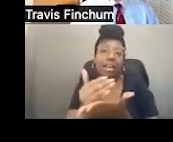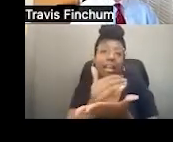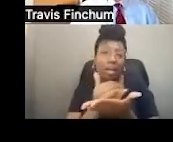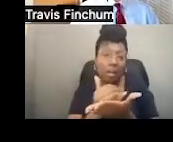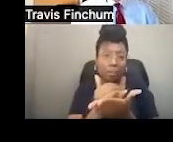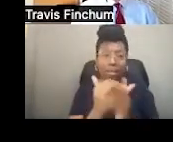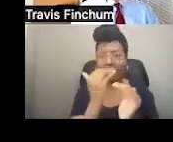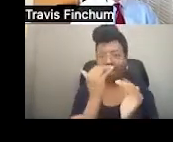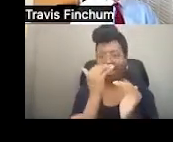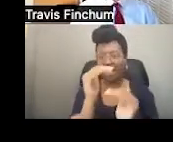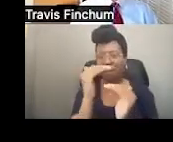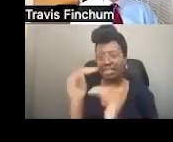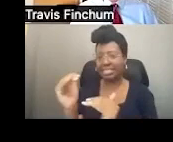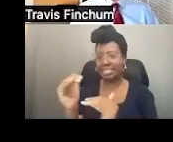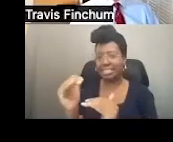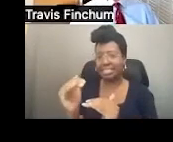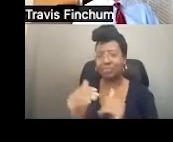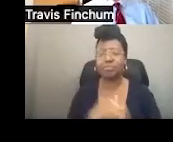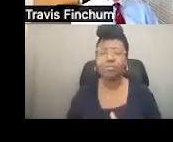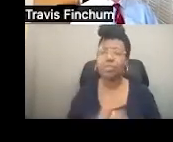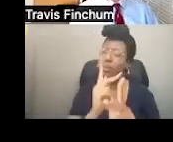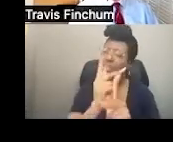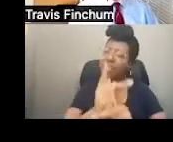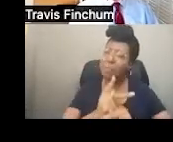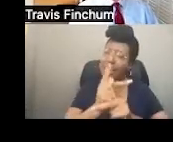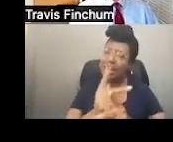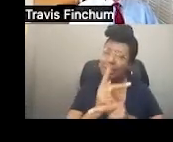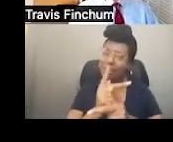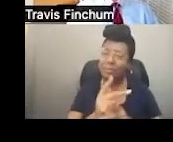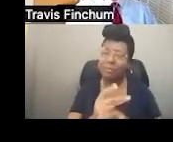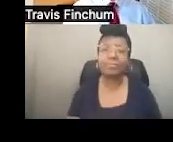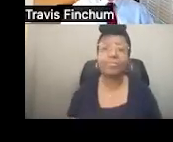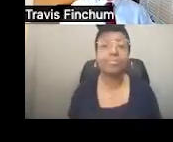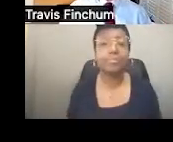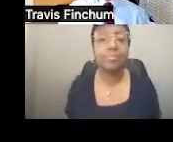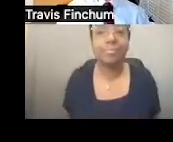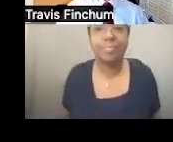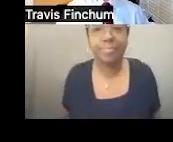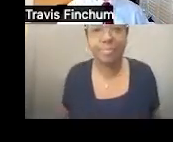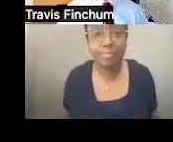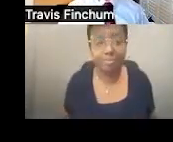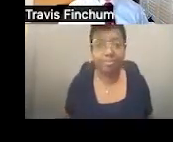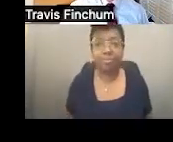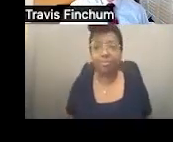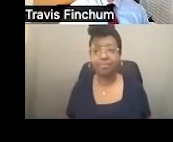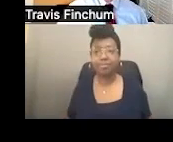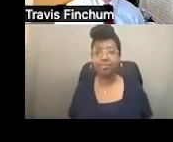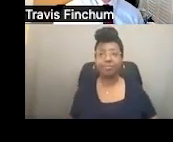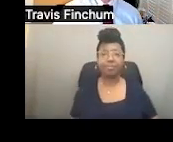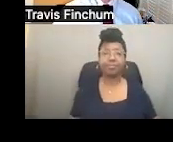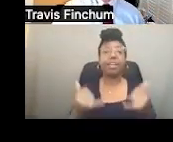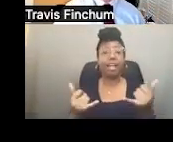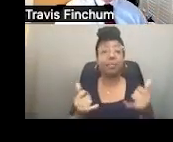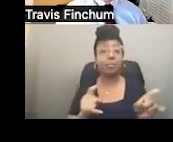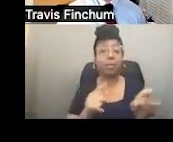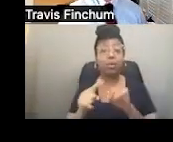límites de ingresos o de bienes. Entonces, hay que tener cuidado con eso. También quería mencionar el ACA,